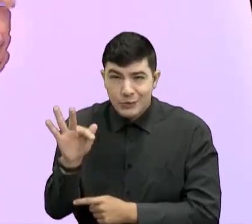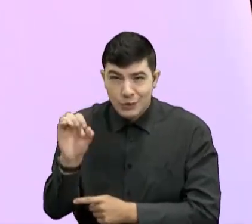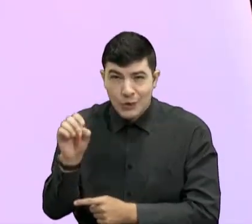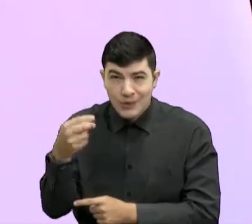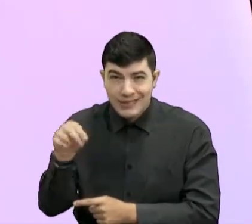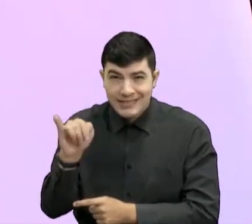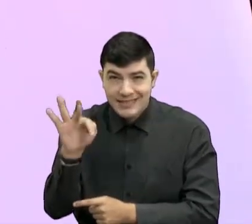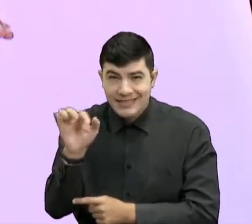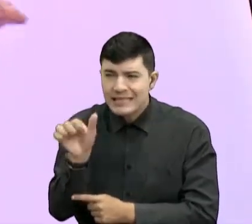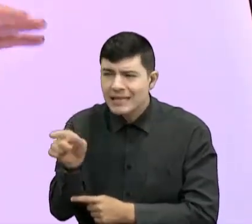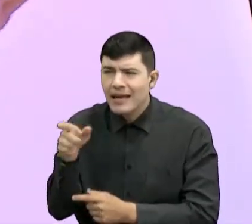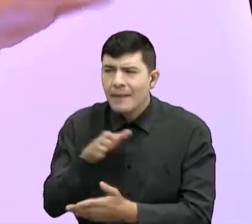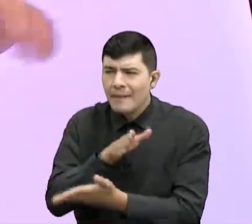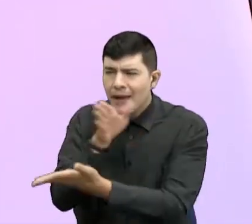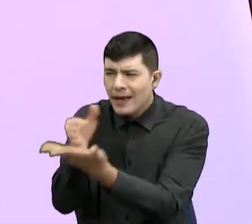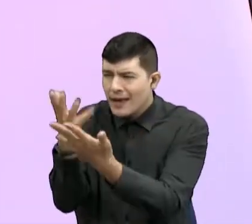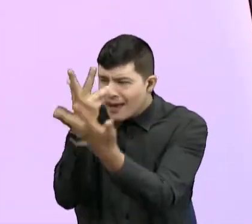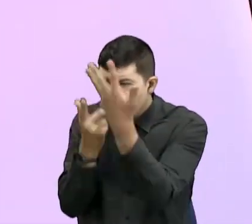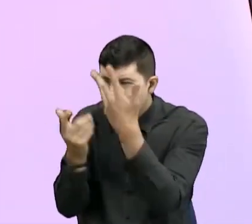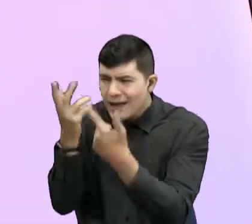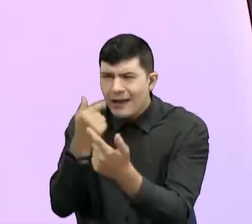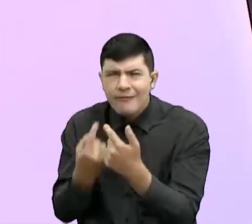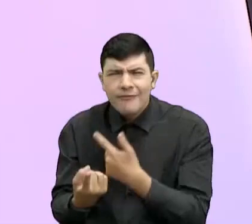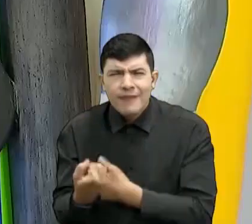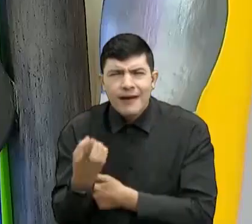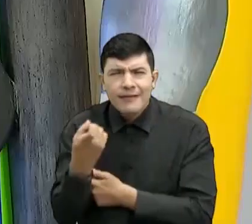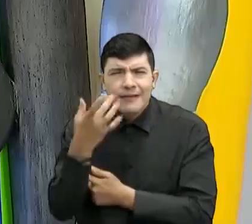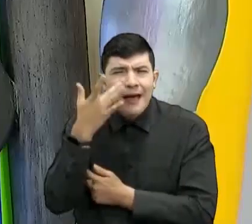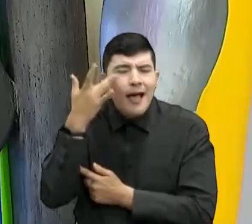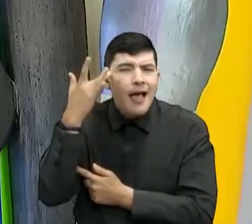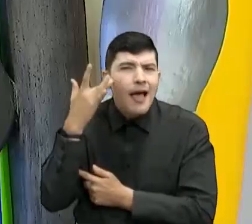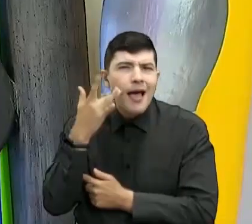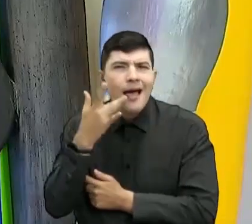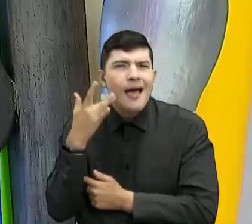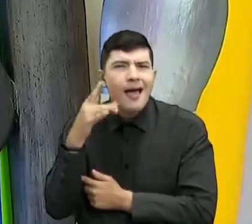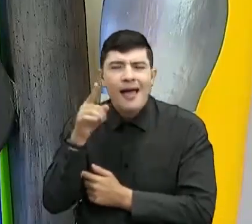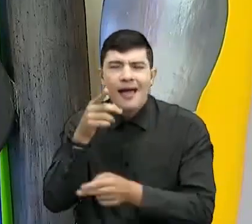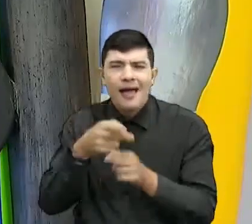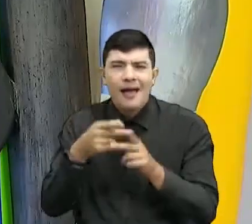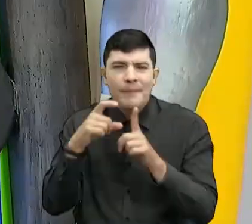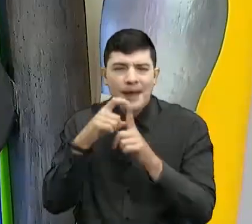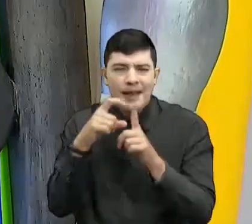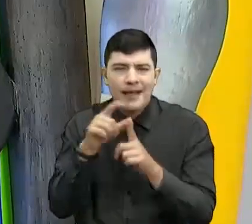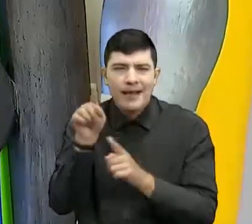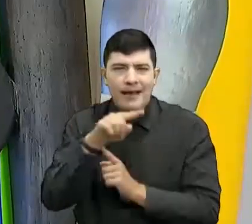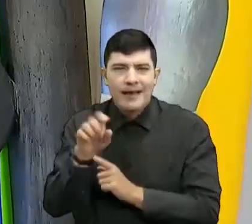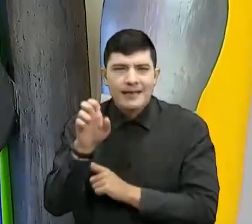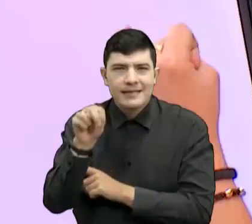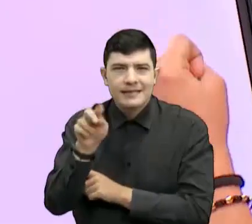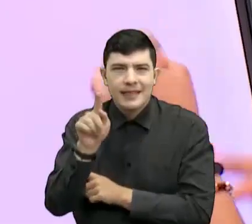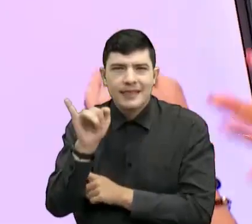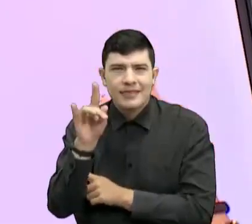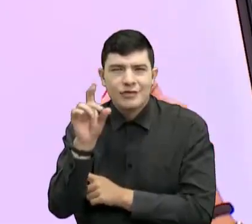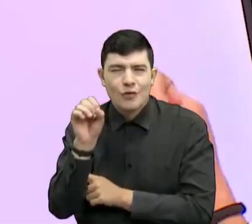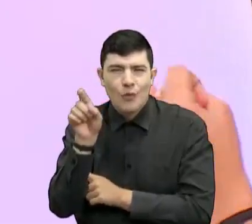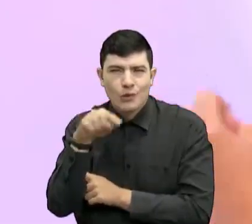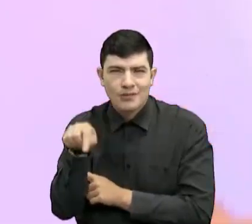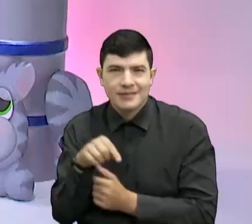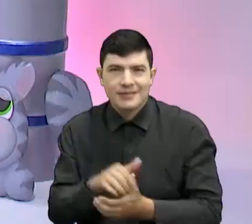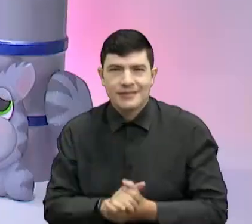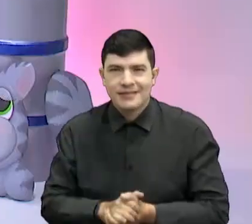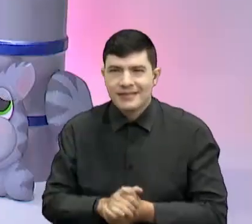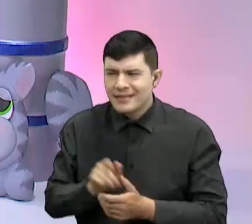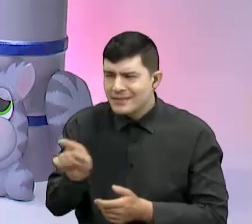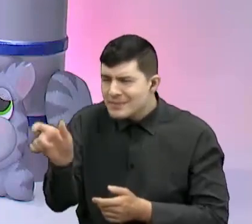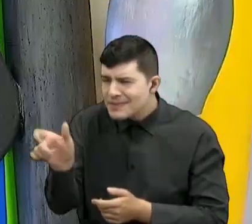porque le hacen falta muchos sentidos a la... Todos, prácticamente. No escucha. Bueno, sí escucha. Más o cuchita.